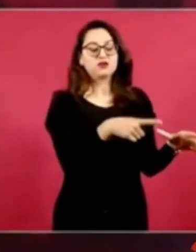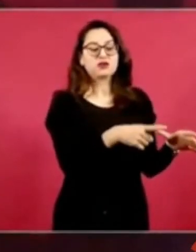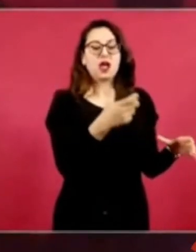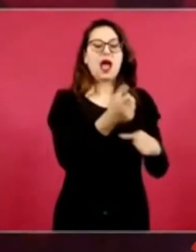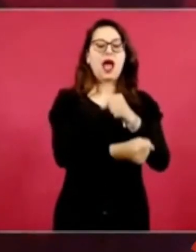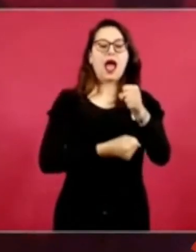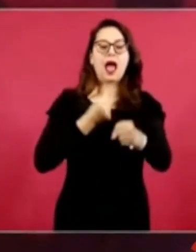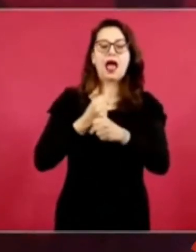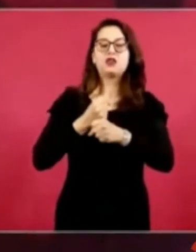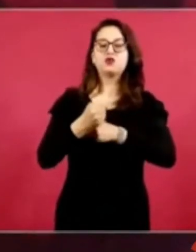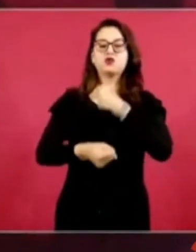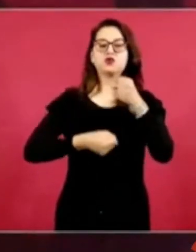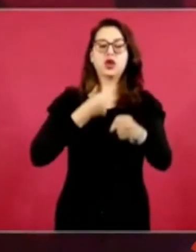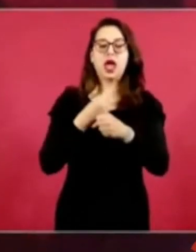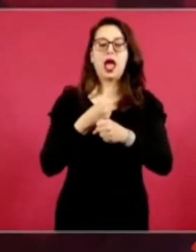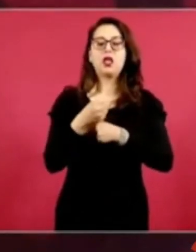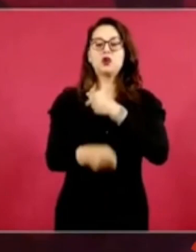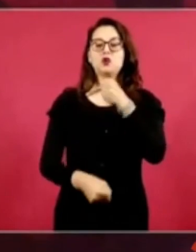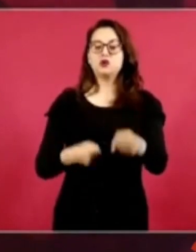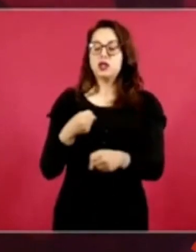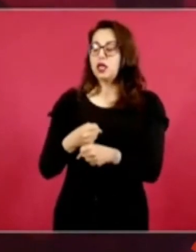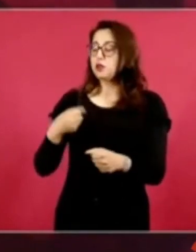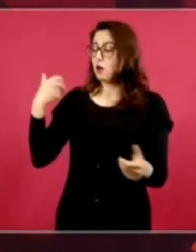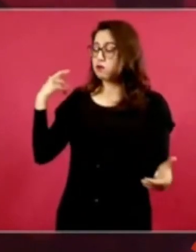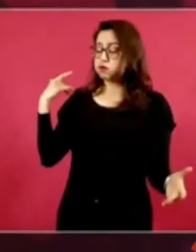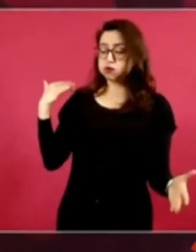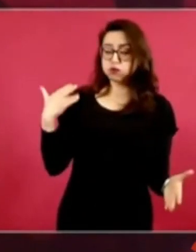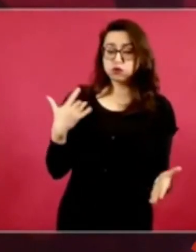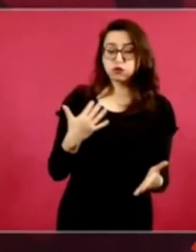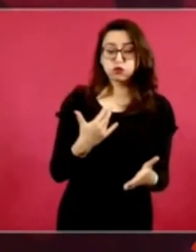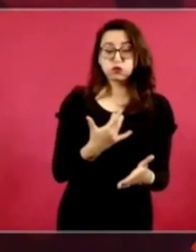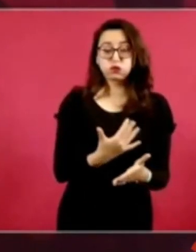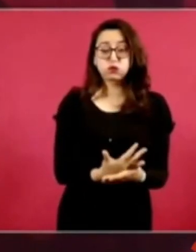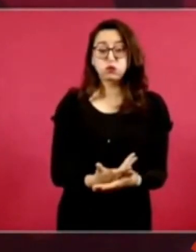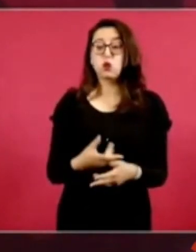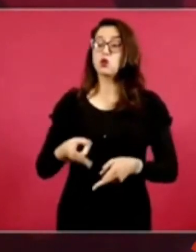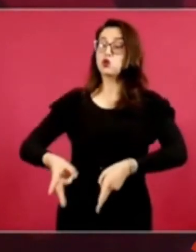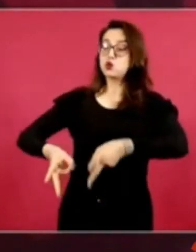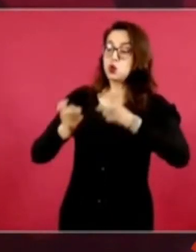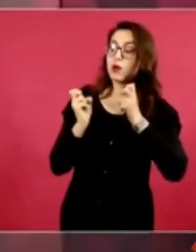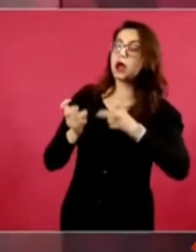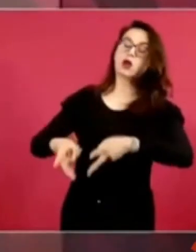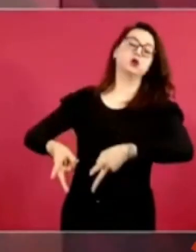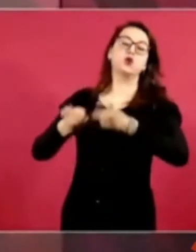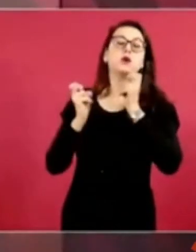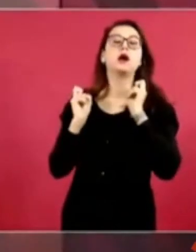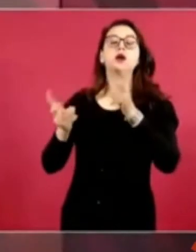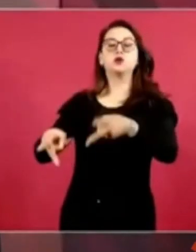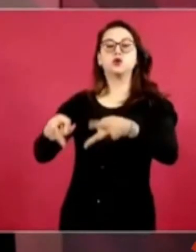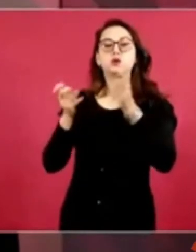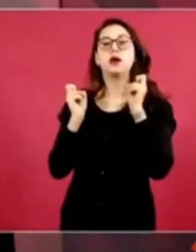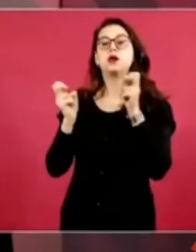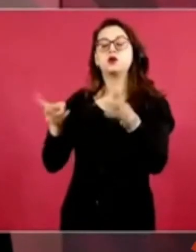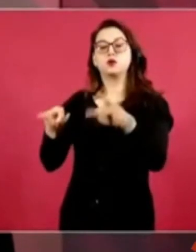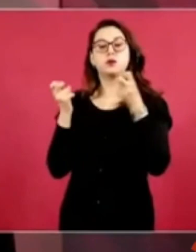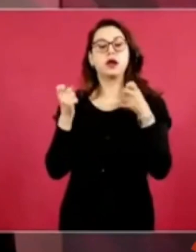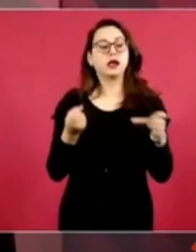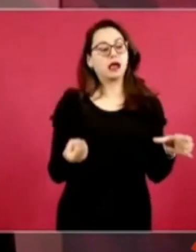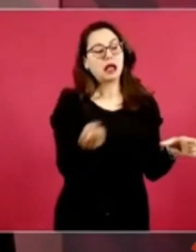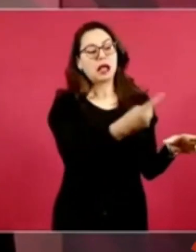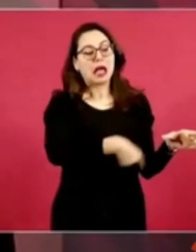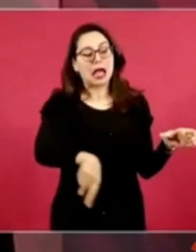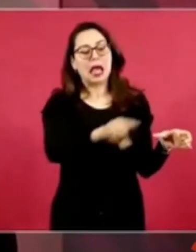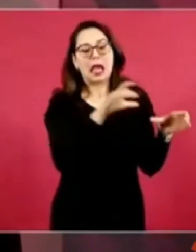o fueron cómplices del saqueo, porque a lo mejor la señora es muy probable no haya tenido que ver nada